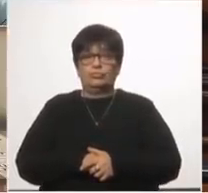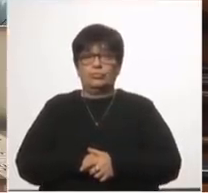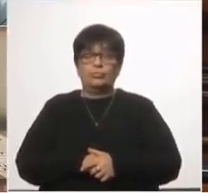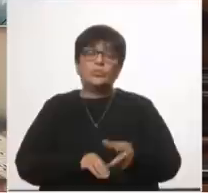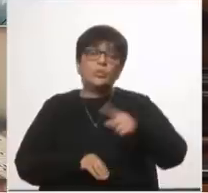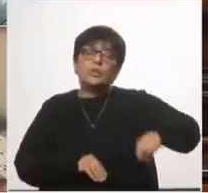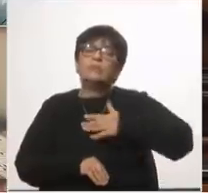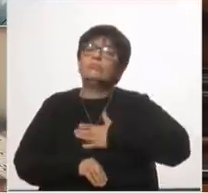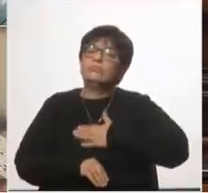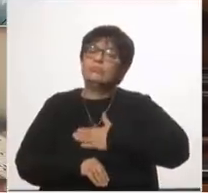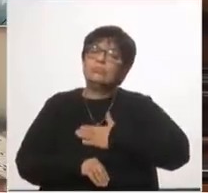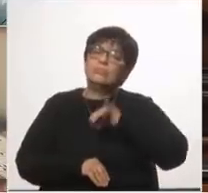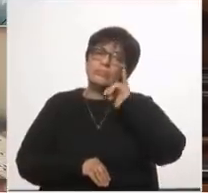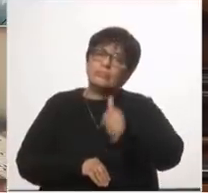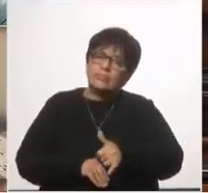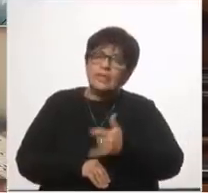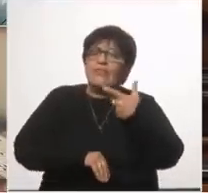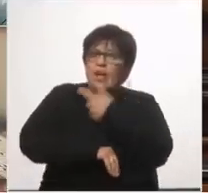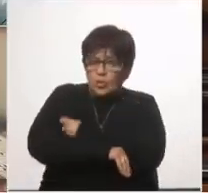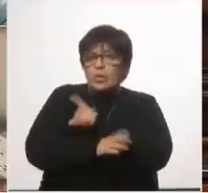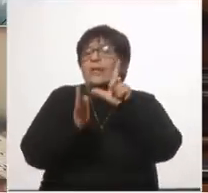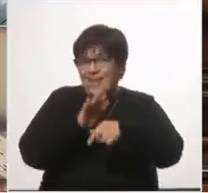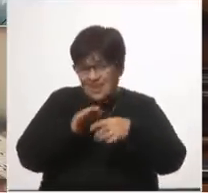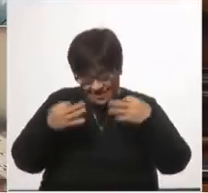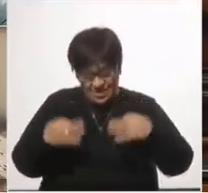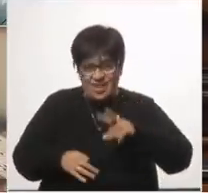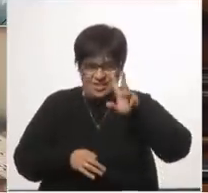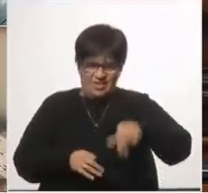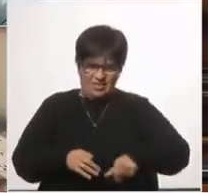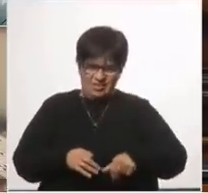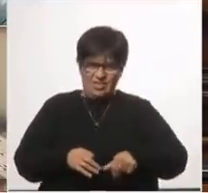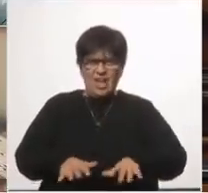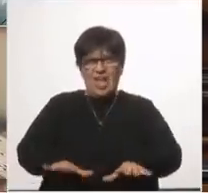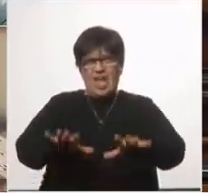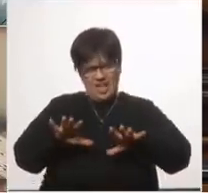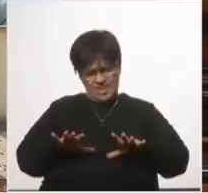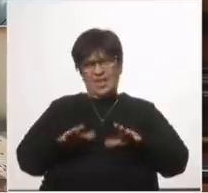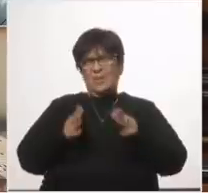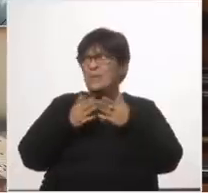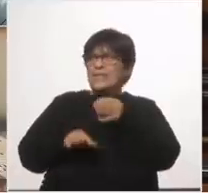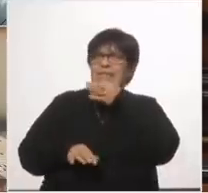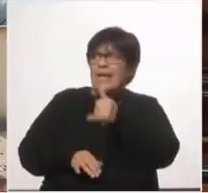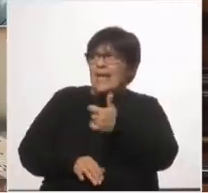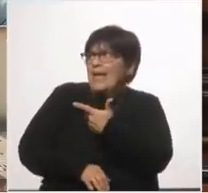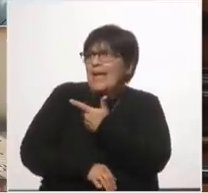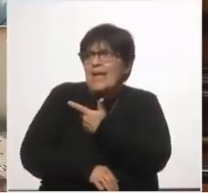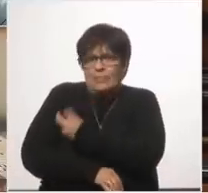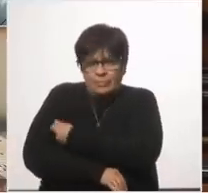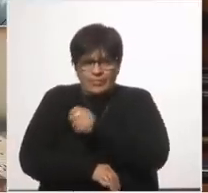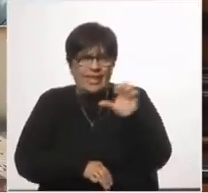¿comparten la afirmación de que la vacunación empezó tarde y que haberla empezado en enero hubiera evitado enorme cantidad de fallecidos?